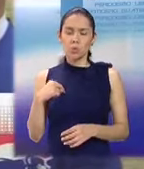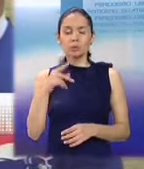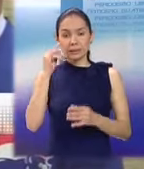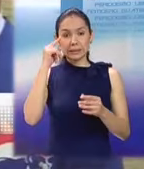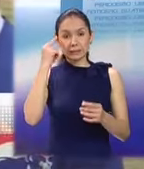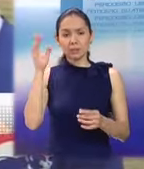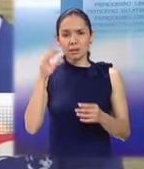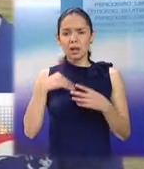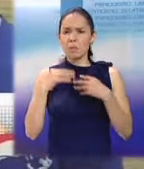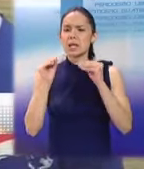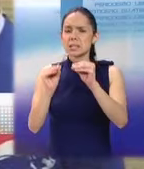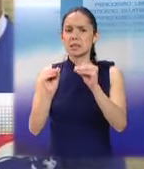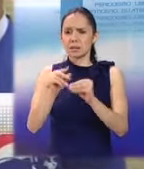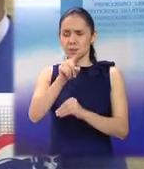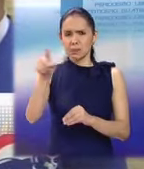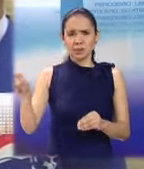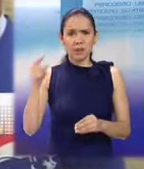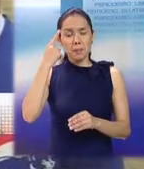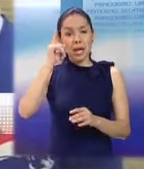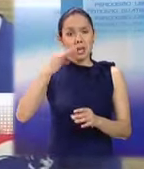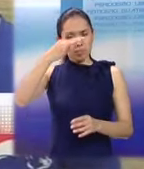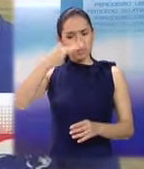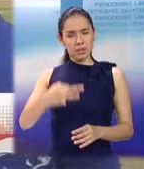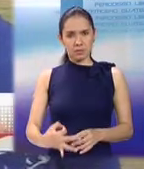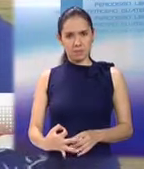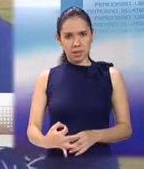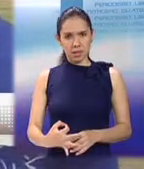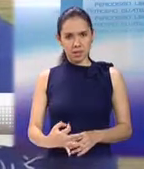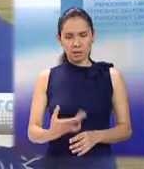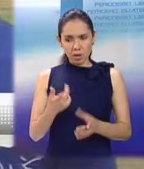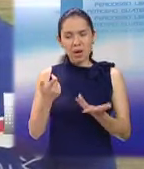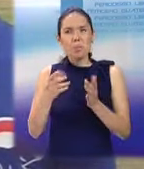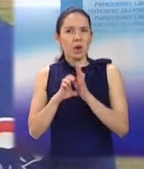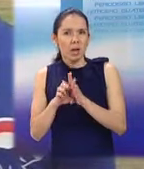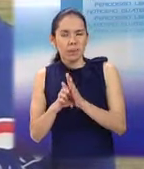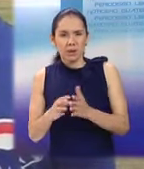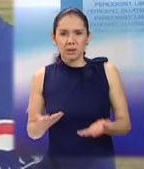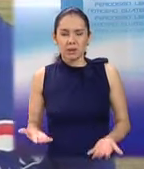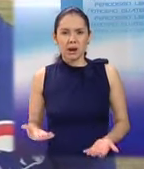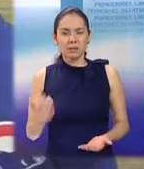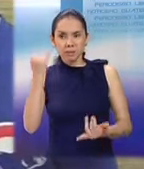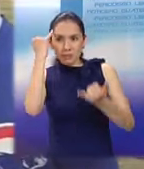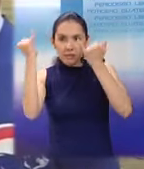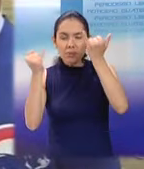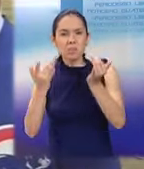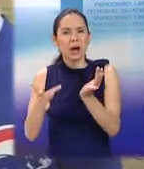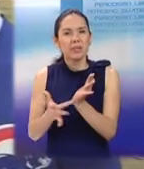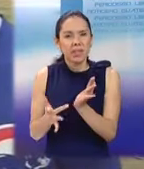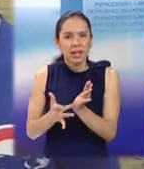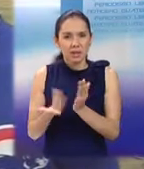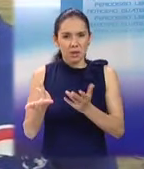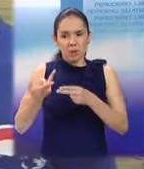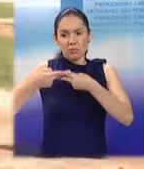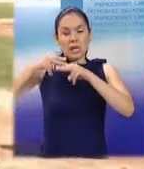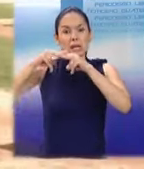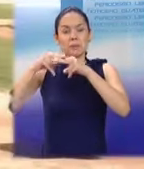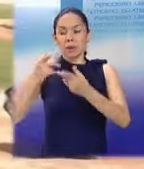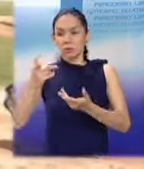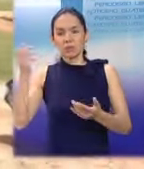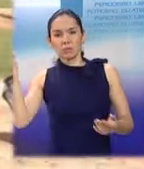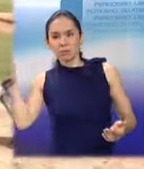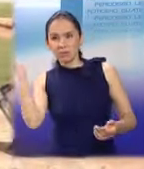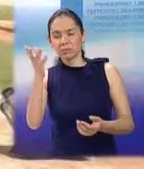disciplina. Por ejemplo, hay que cuidar los instrumentos y